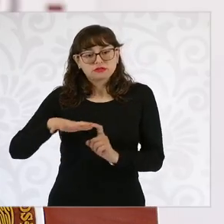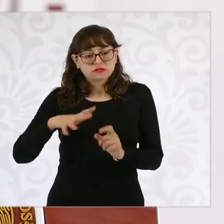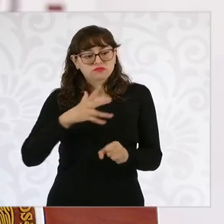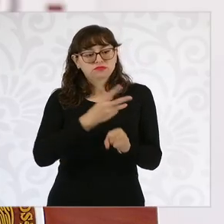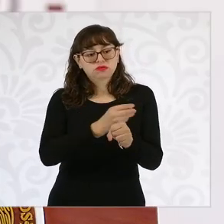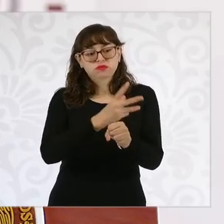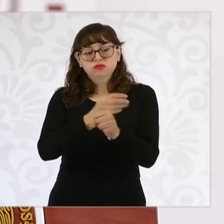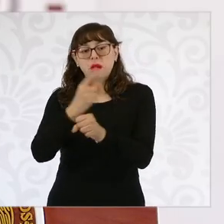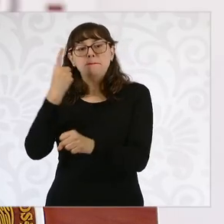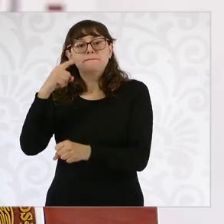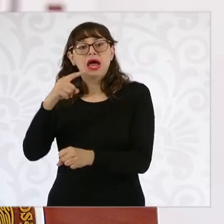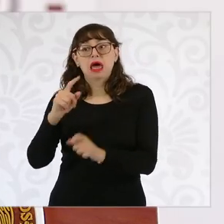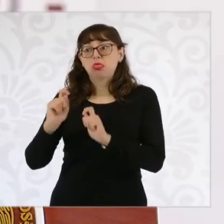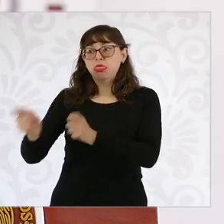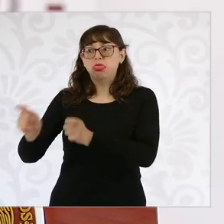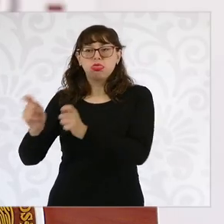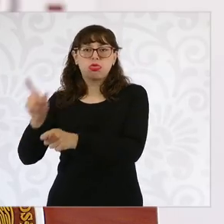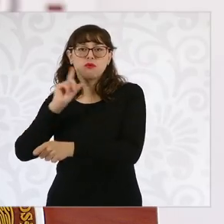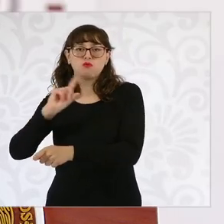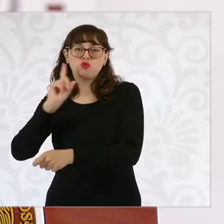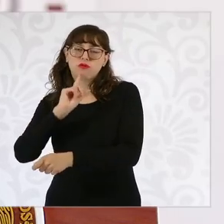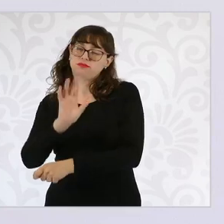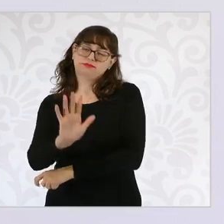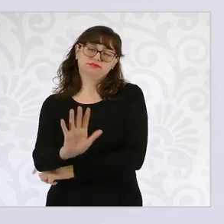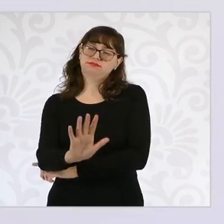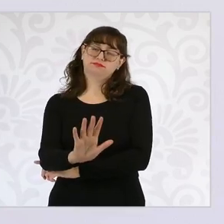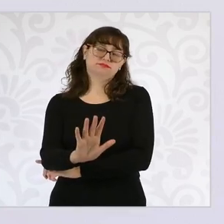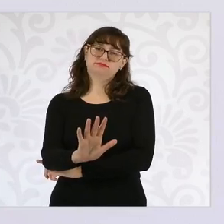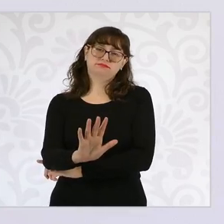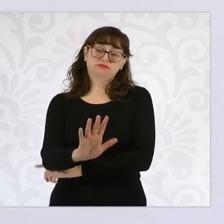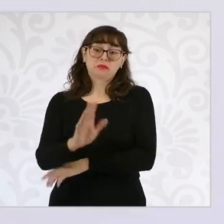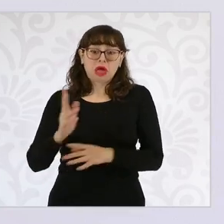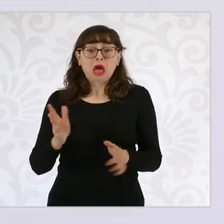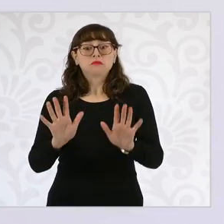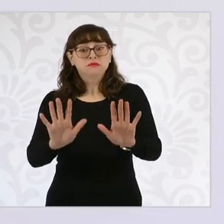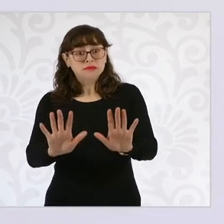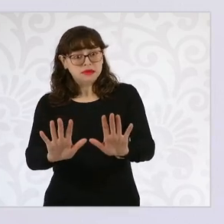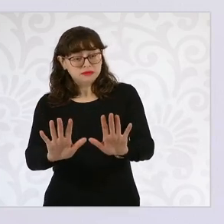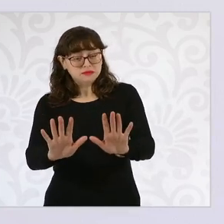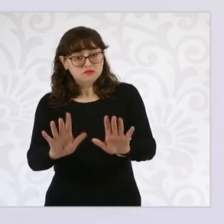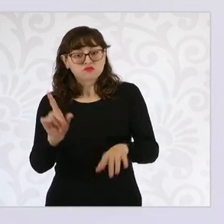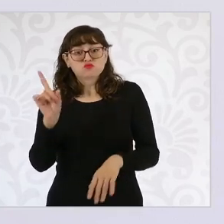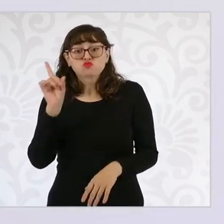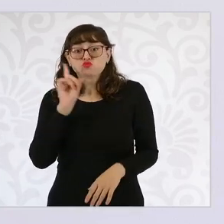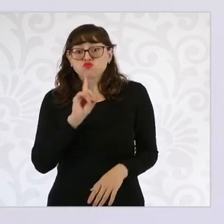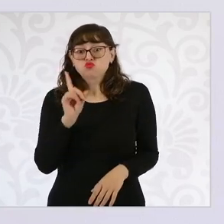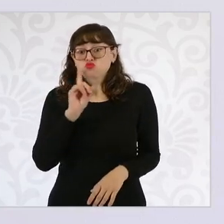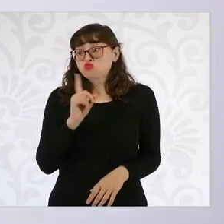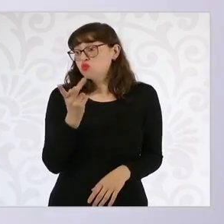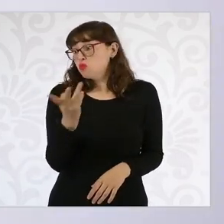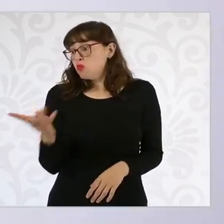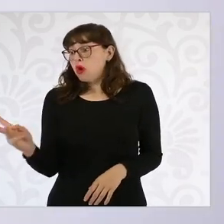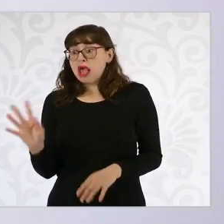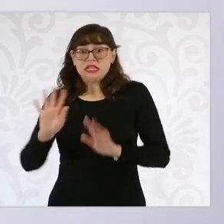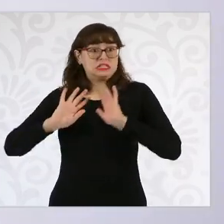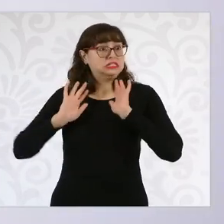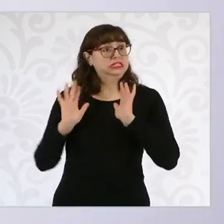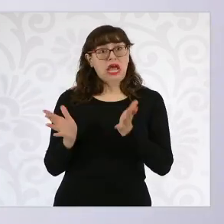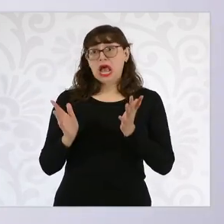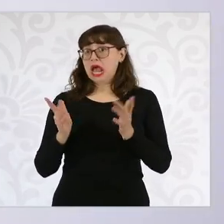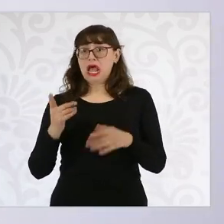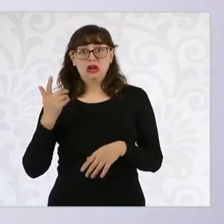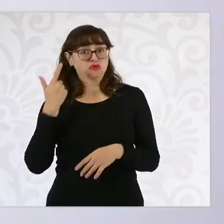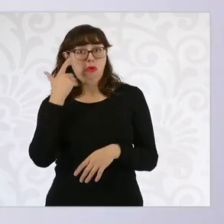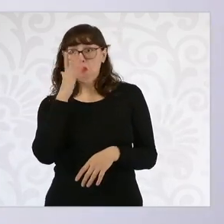tener igualdad de condiciones. Si así lo deseamos, porque también hay quien dice, ahora van a obligar a que… No, no, no, es